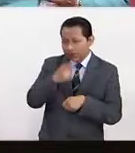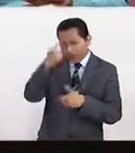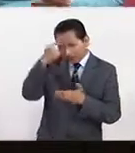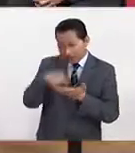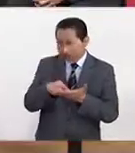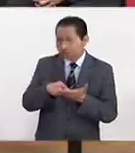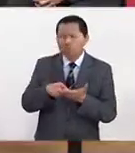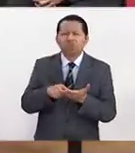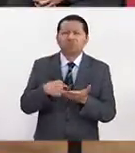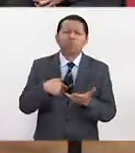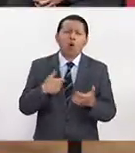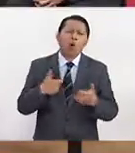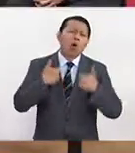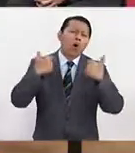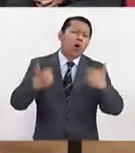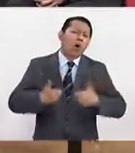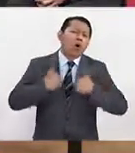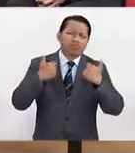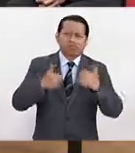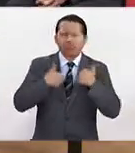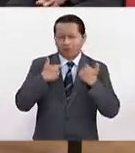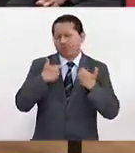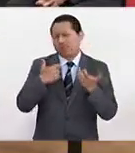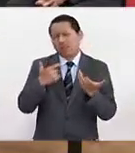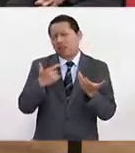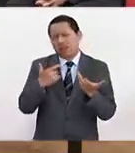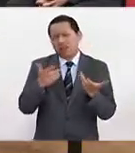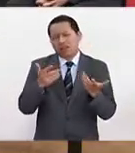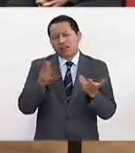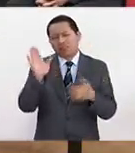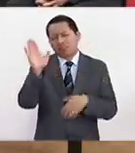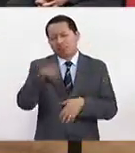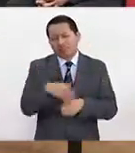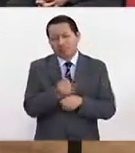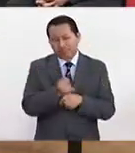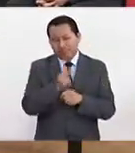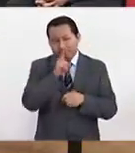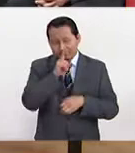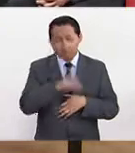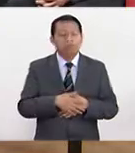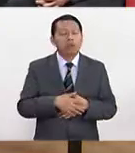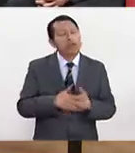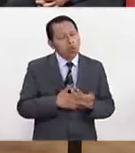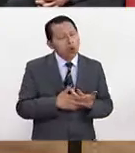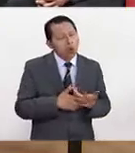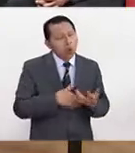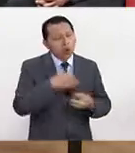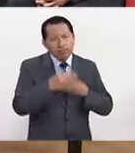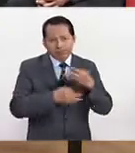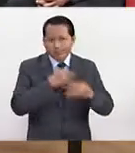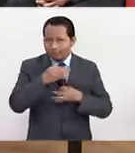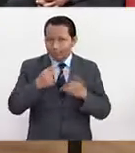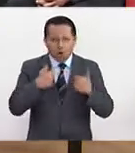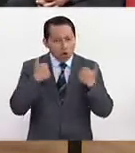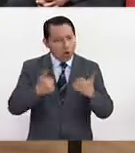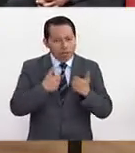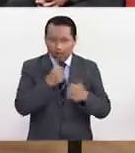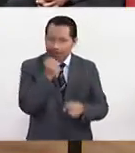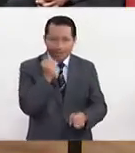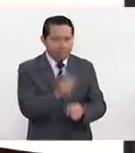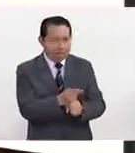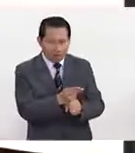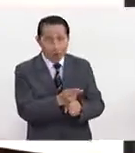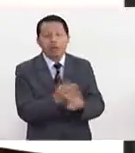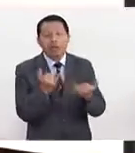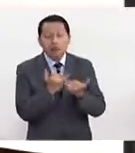de que, no, estoy muy joven para hacerme un perfil de este tipo, ¿no? Sí, las campañas deben ser muy, muy jóvenes. También, por ejemplo,